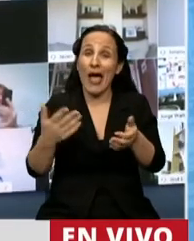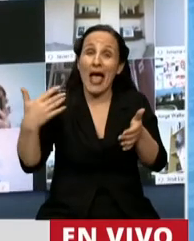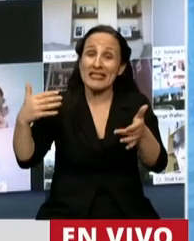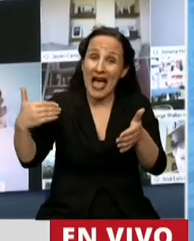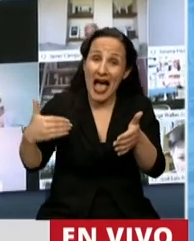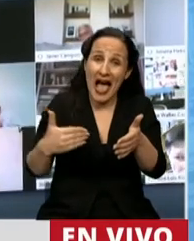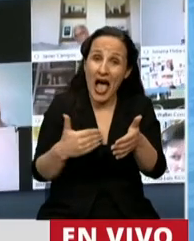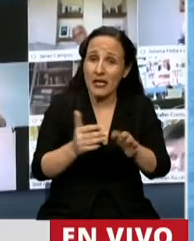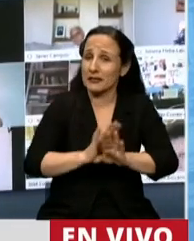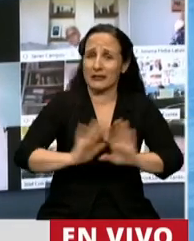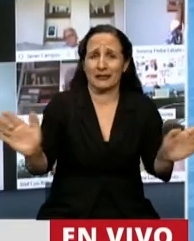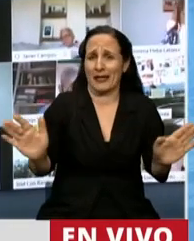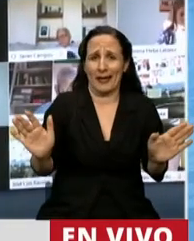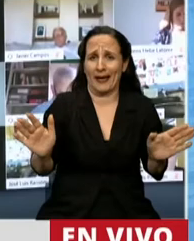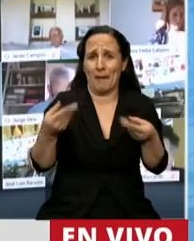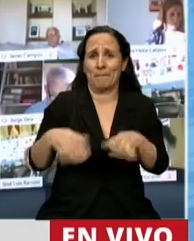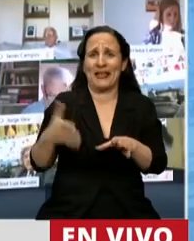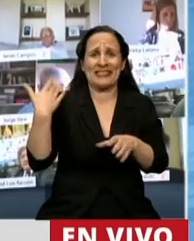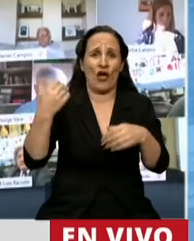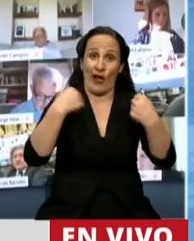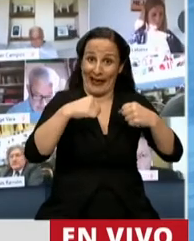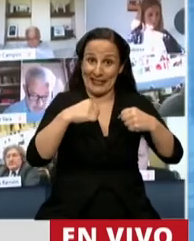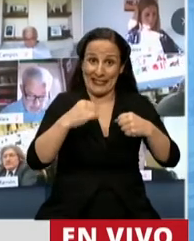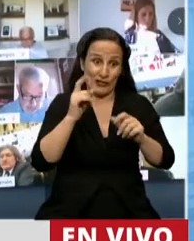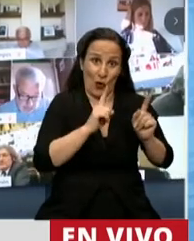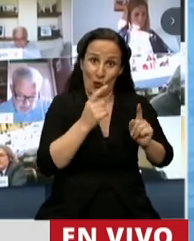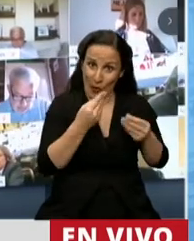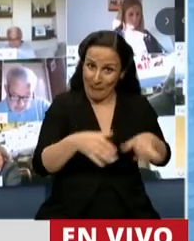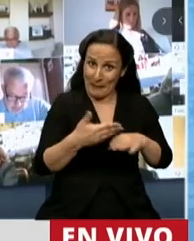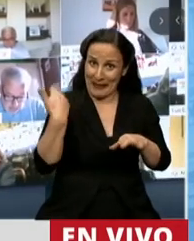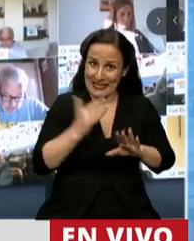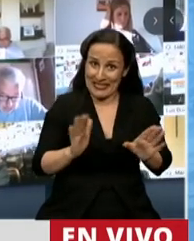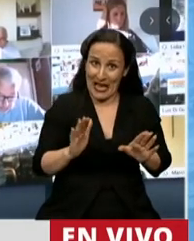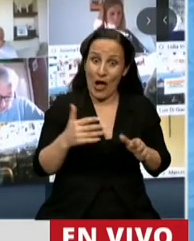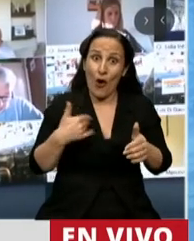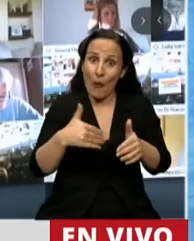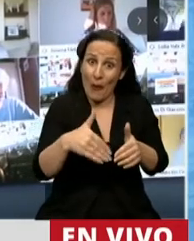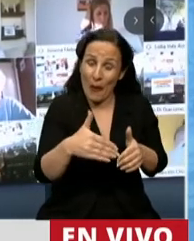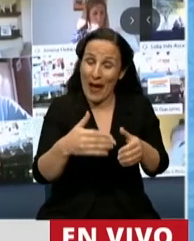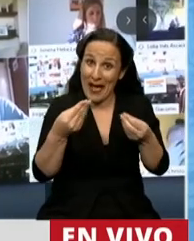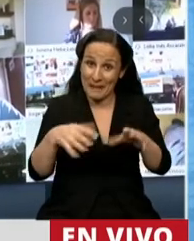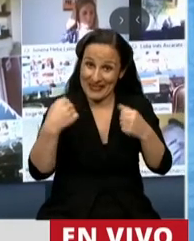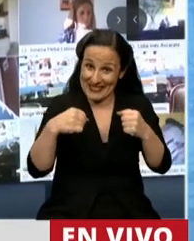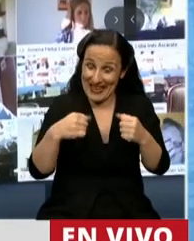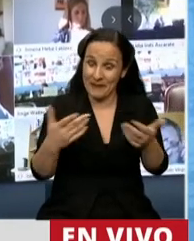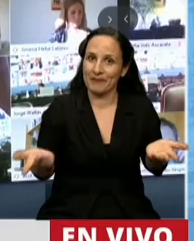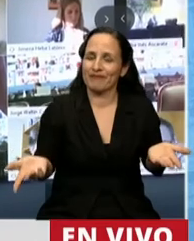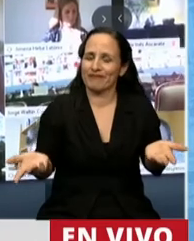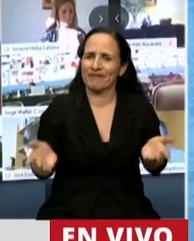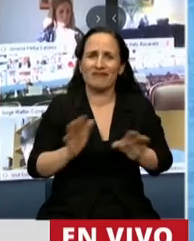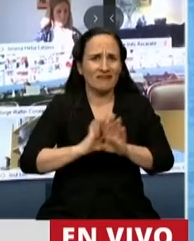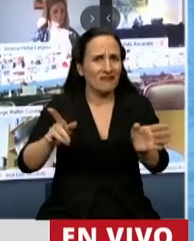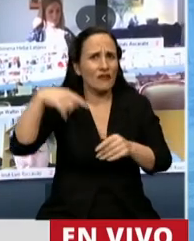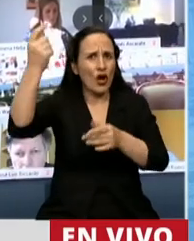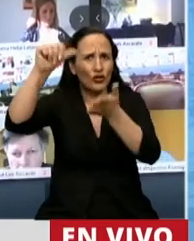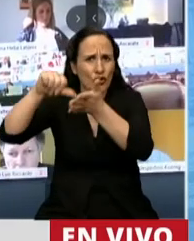ya prácticamente están iniciados los ejercicios en algún caso o muy cerca de hacerlo. Inclusive las fuerzas